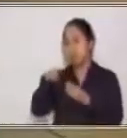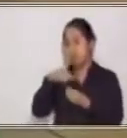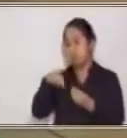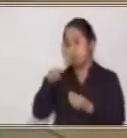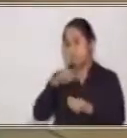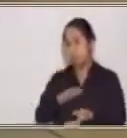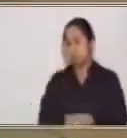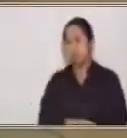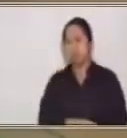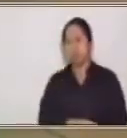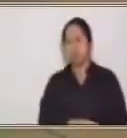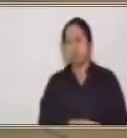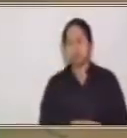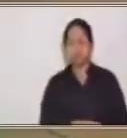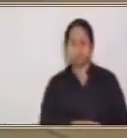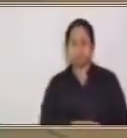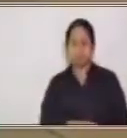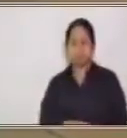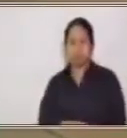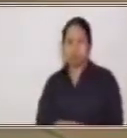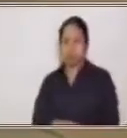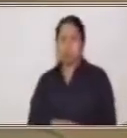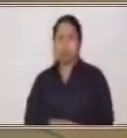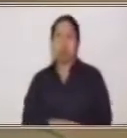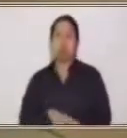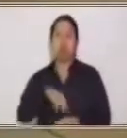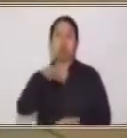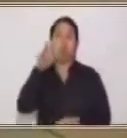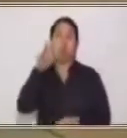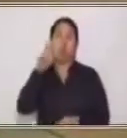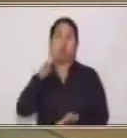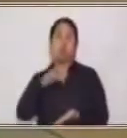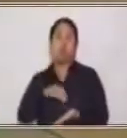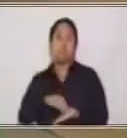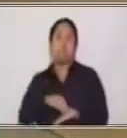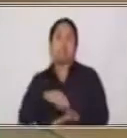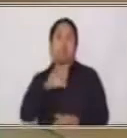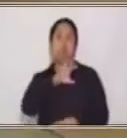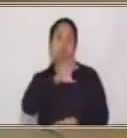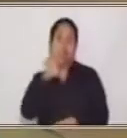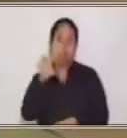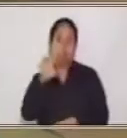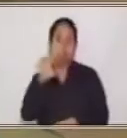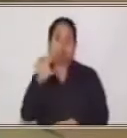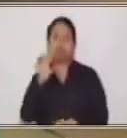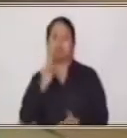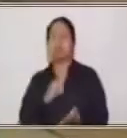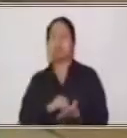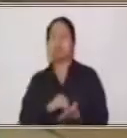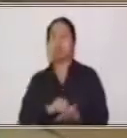que equivalga a 2,500 quetzales? Él debe enviar